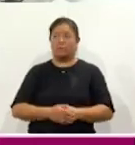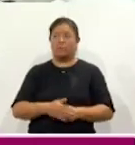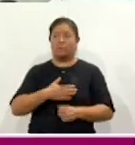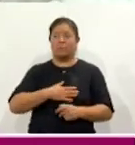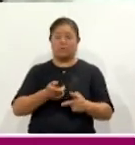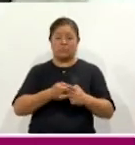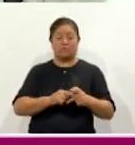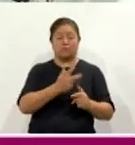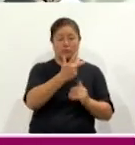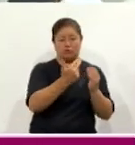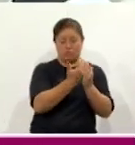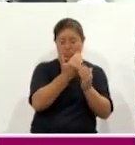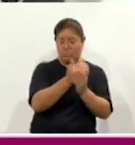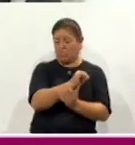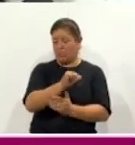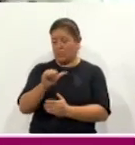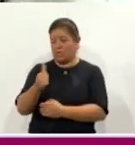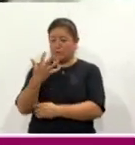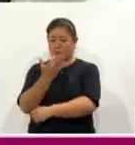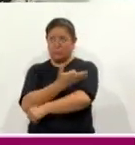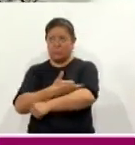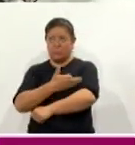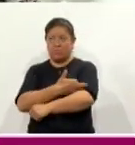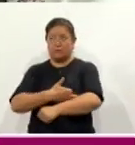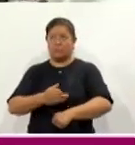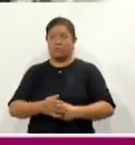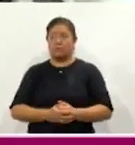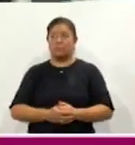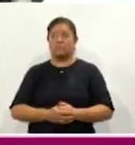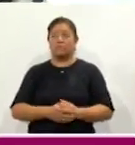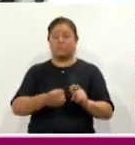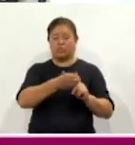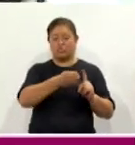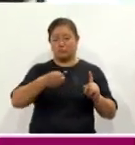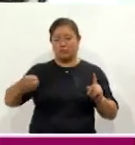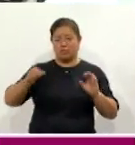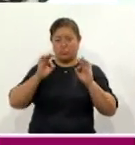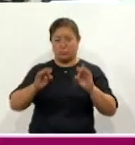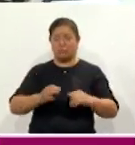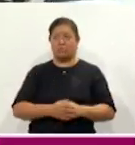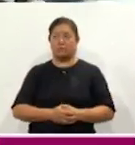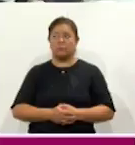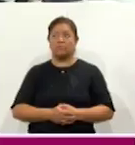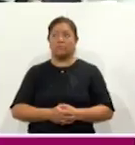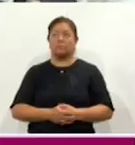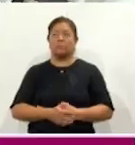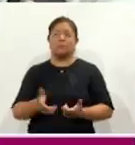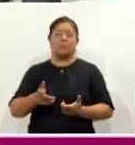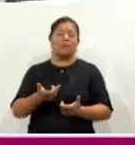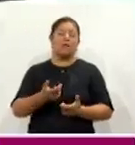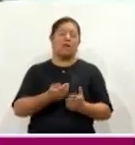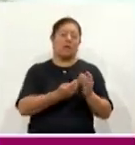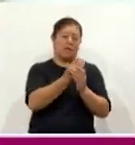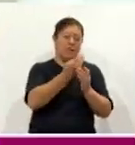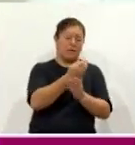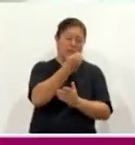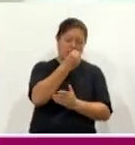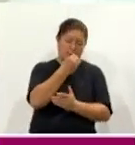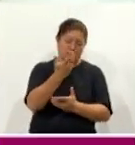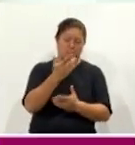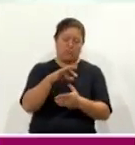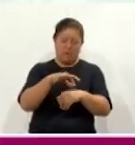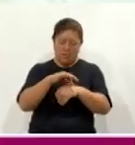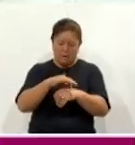las 8 de la mañana y hasta las 5 de la tarde, en la hora del corrido, apostando a la prisión de los desayunos, el tilaquil, la escarnatada, el